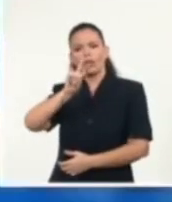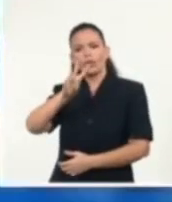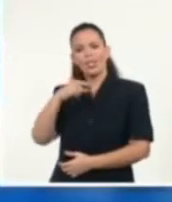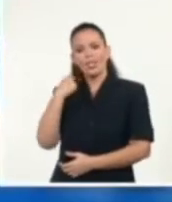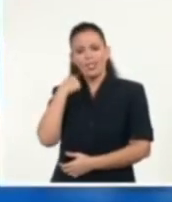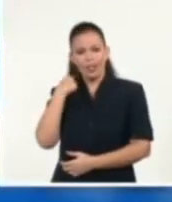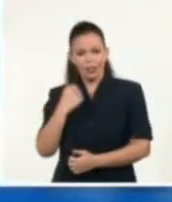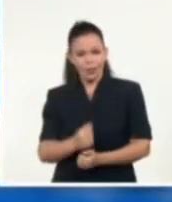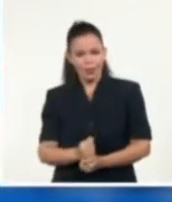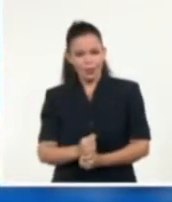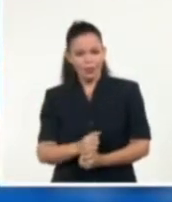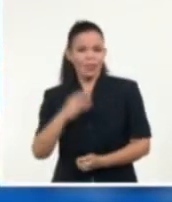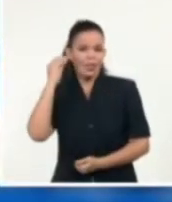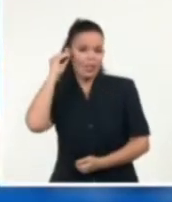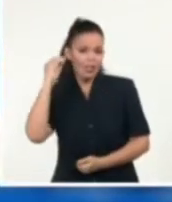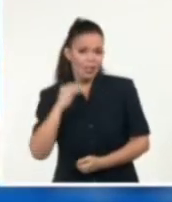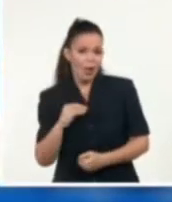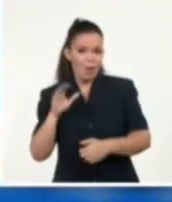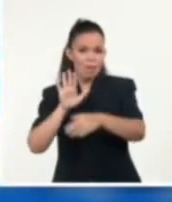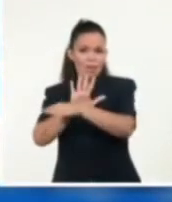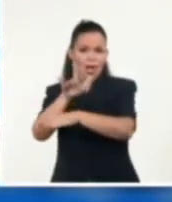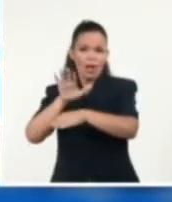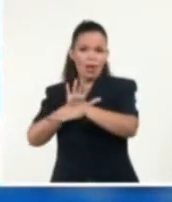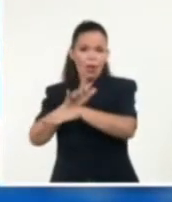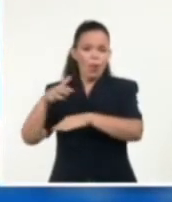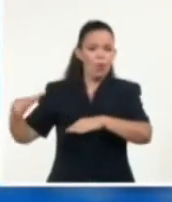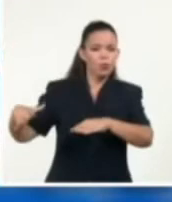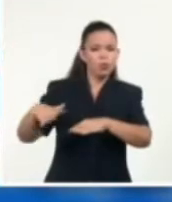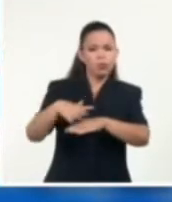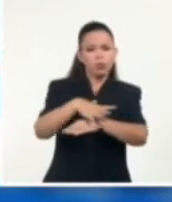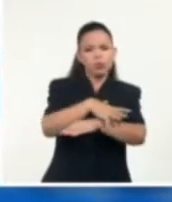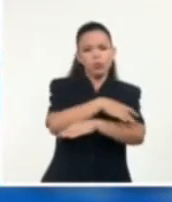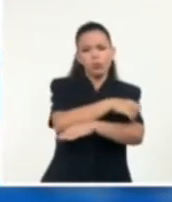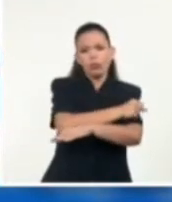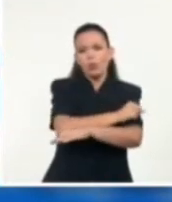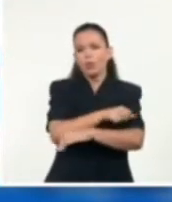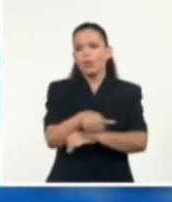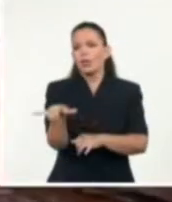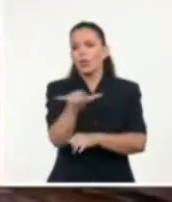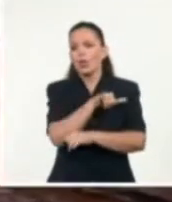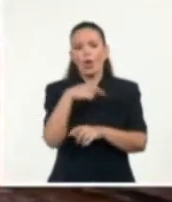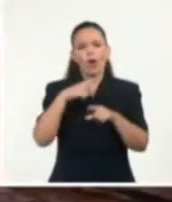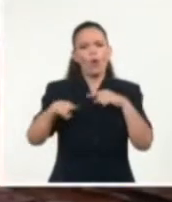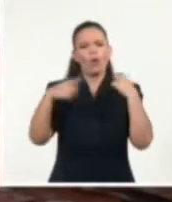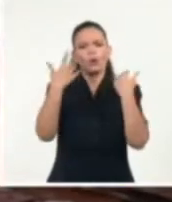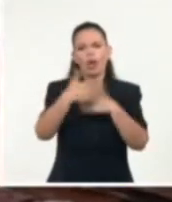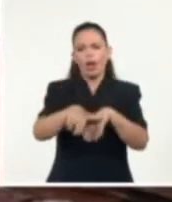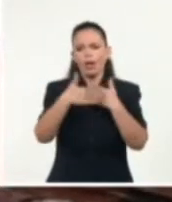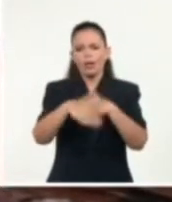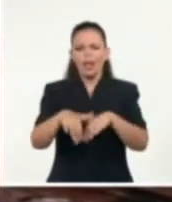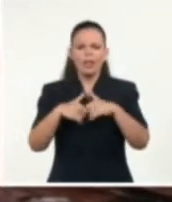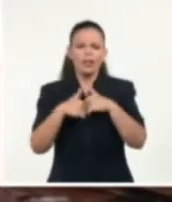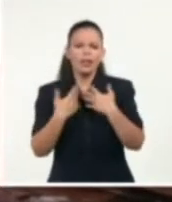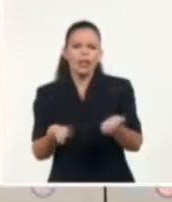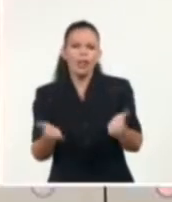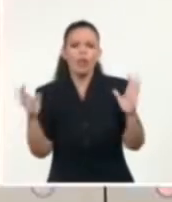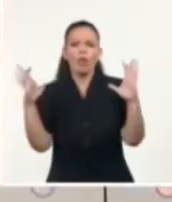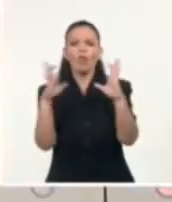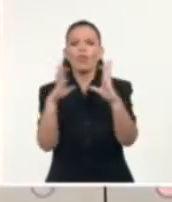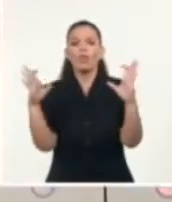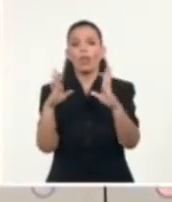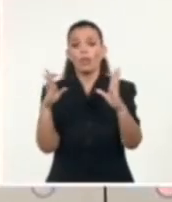Asimismo, los ocho kilómetros de Malecón y otras importantes avenidas capitalinas abrirán espacios para los festejos populares.